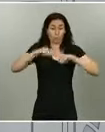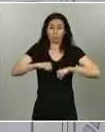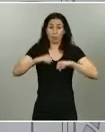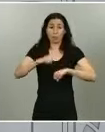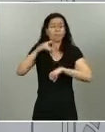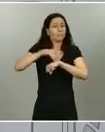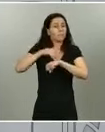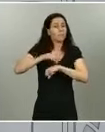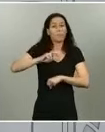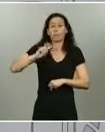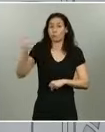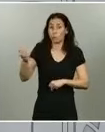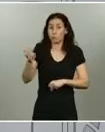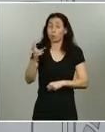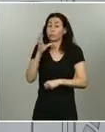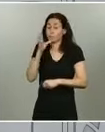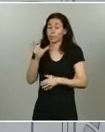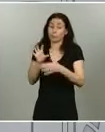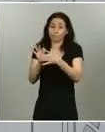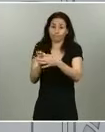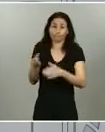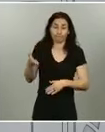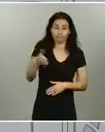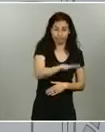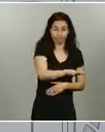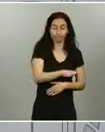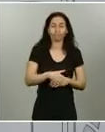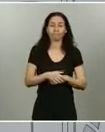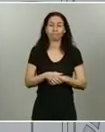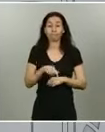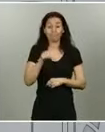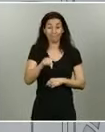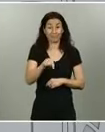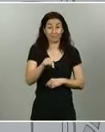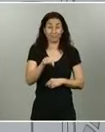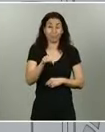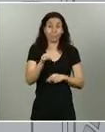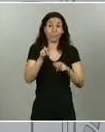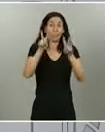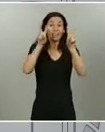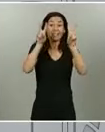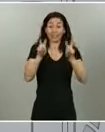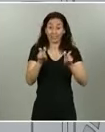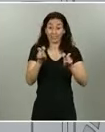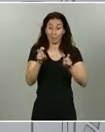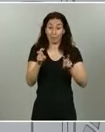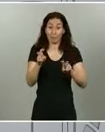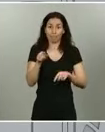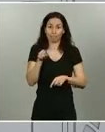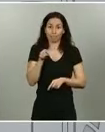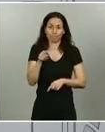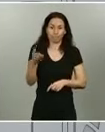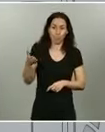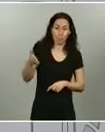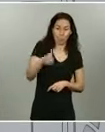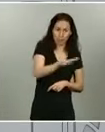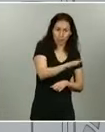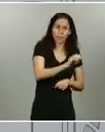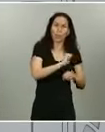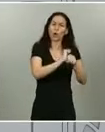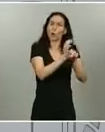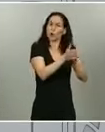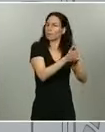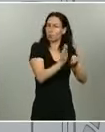todas estas letalidades o mortalidades que se han podido producir, además de los coronavirus y en